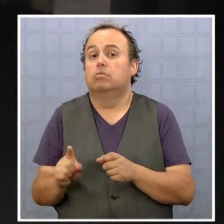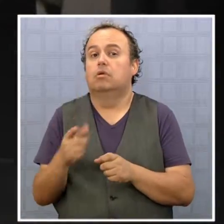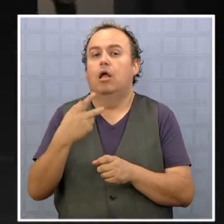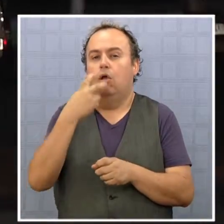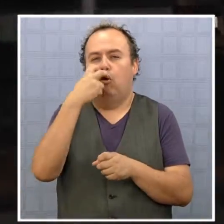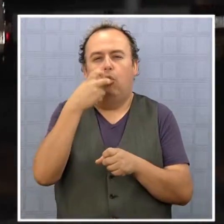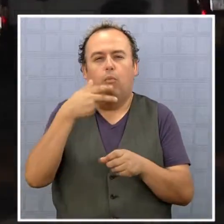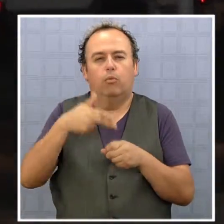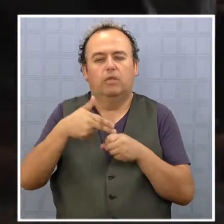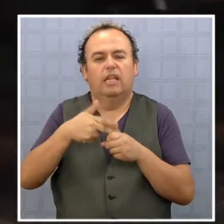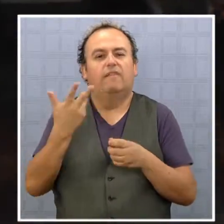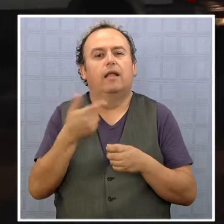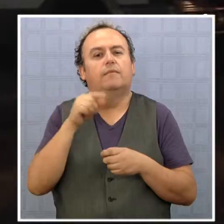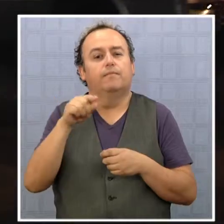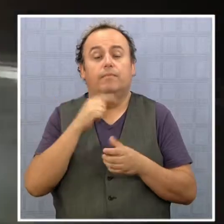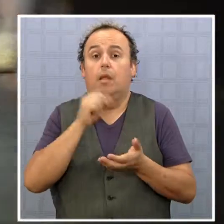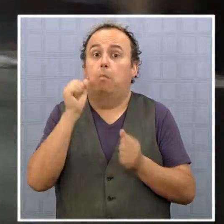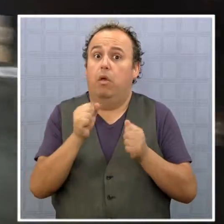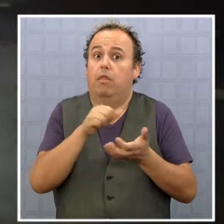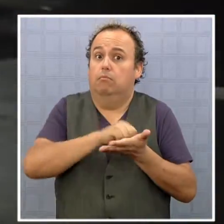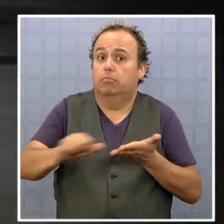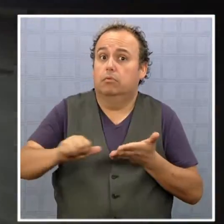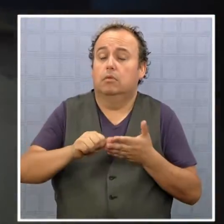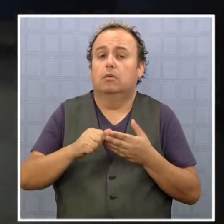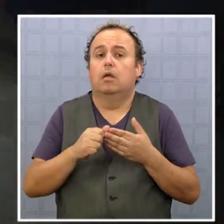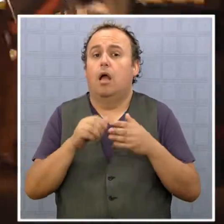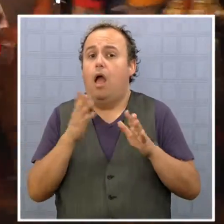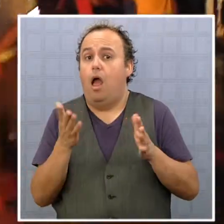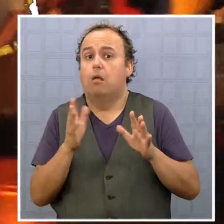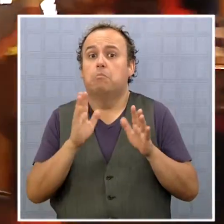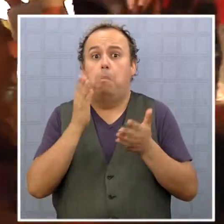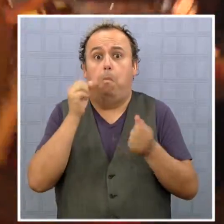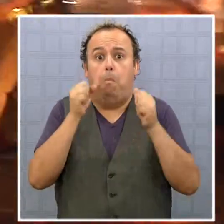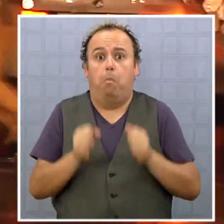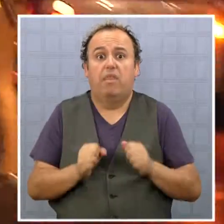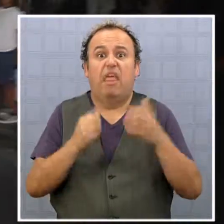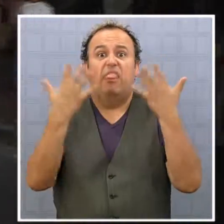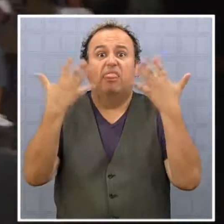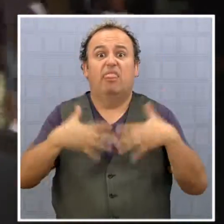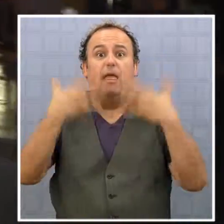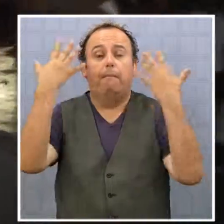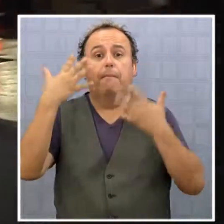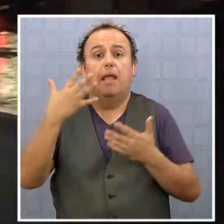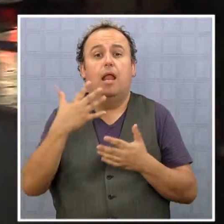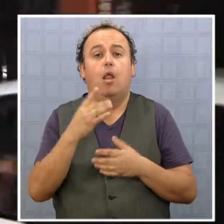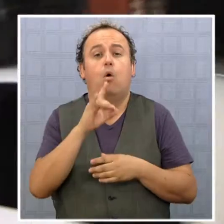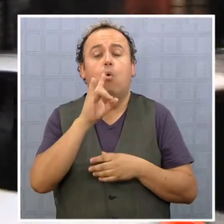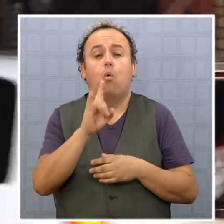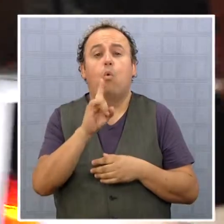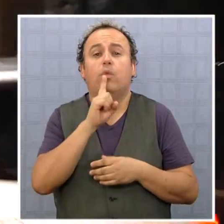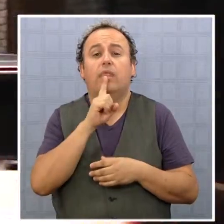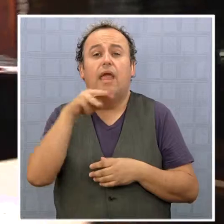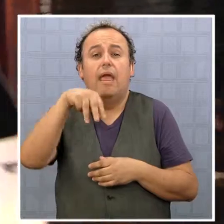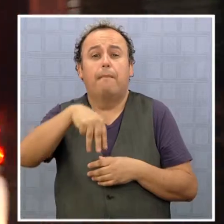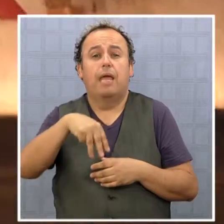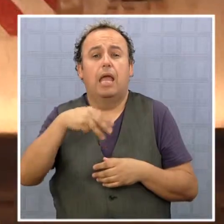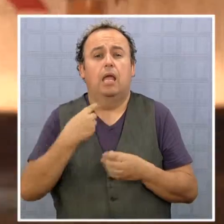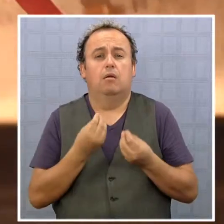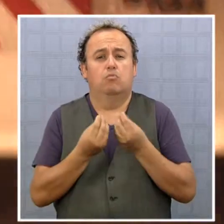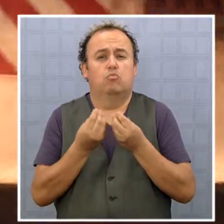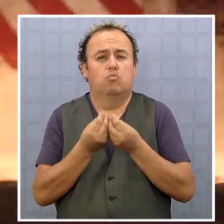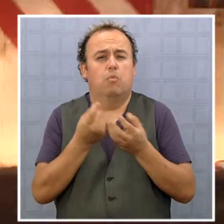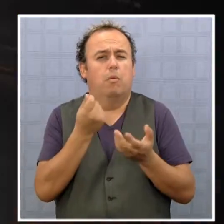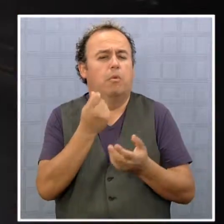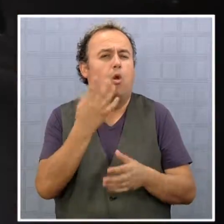Combustibles, que puede generar multas o sanciones que llegan a 10.000 unidades tributarias anuales, una cifra que